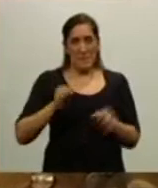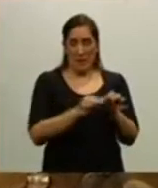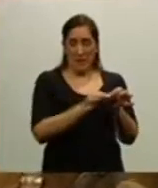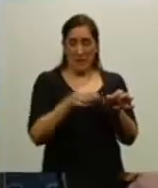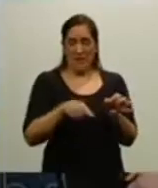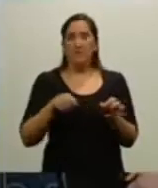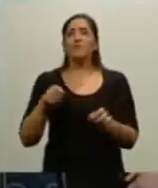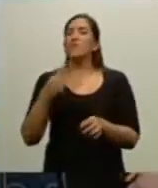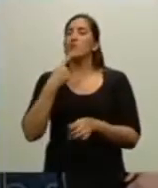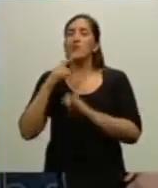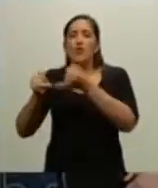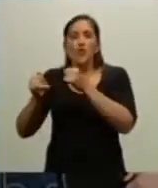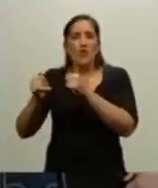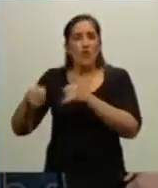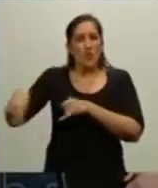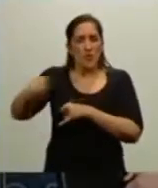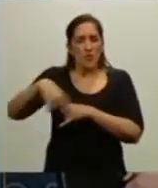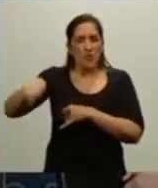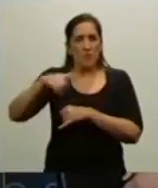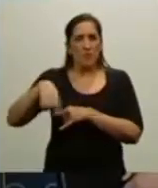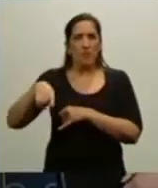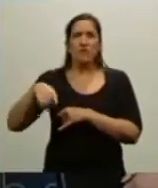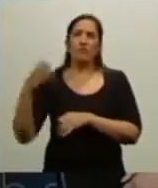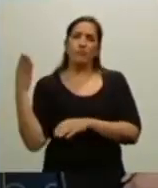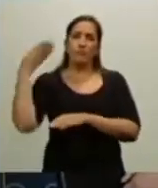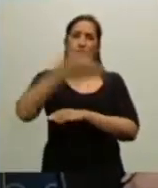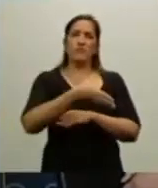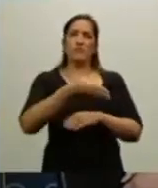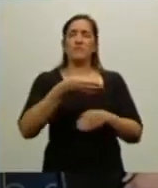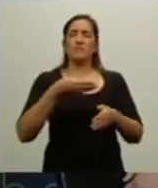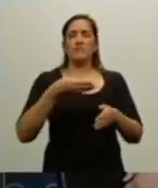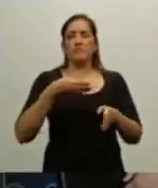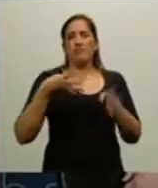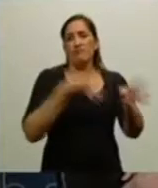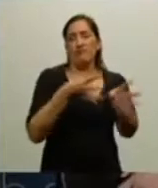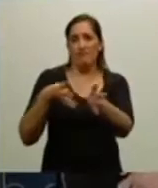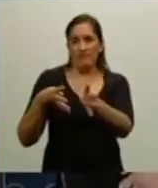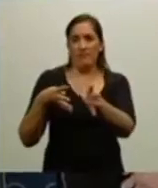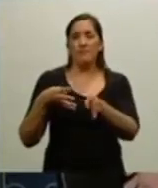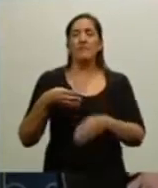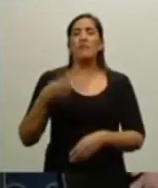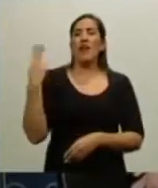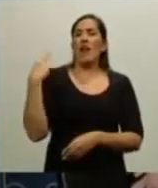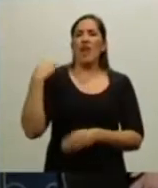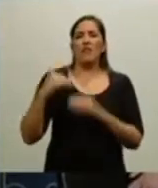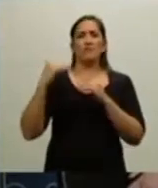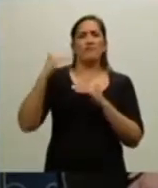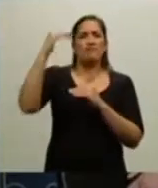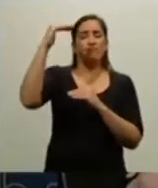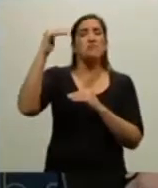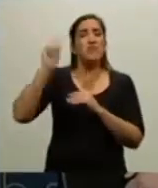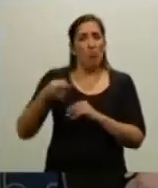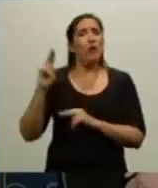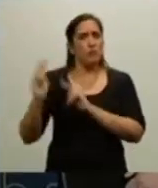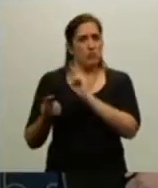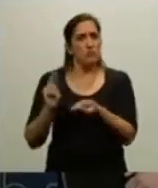que fueron a pelear, a los oficiales y suboficiales que también perdieron la